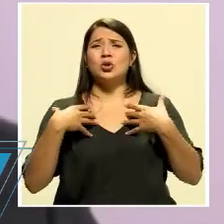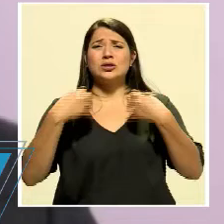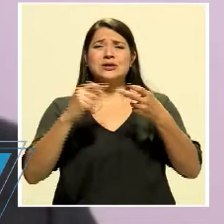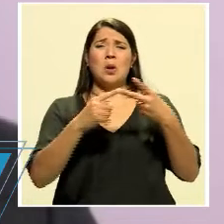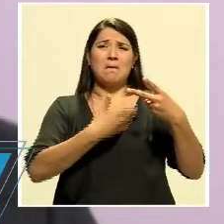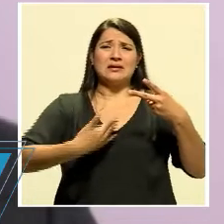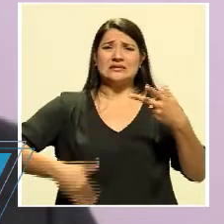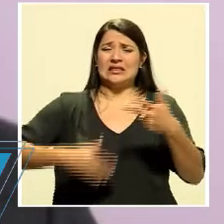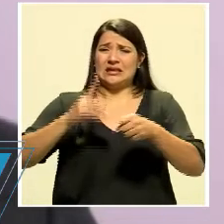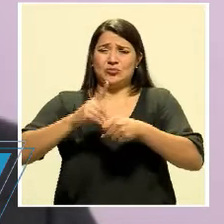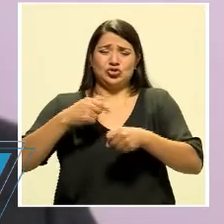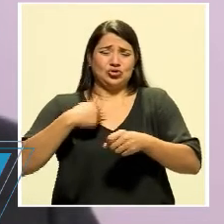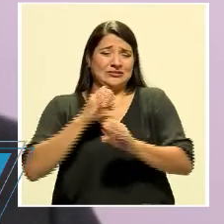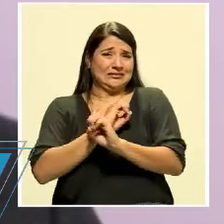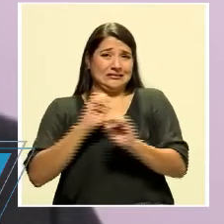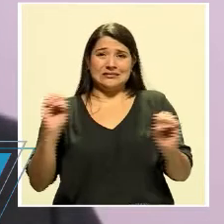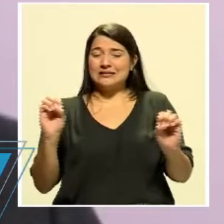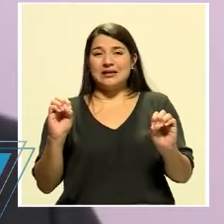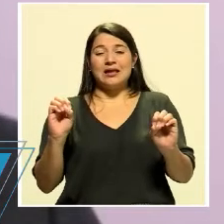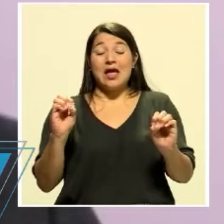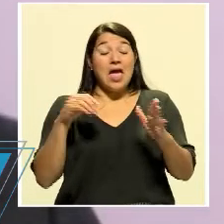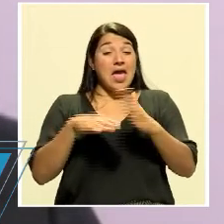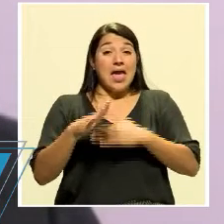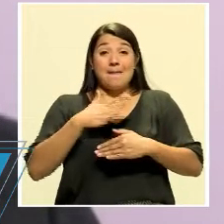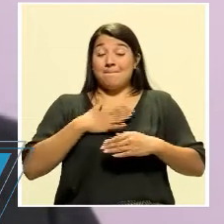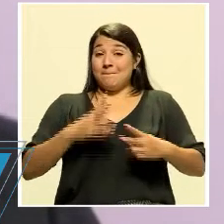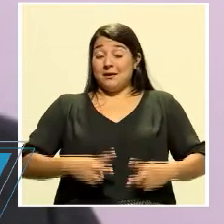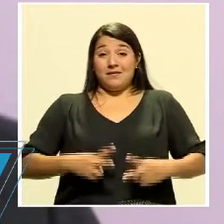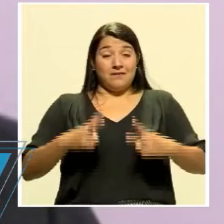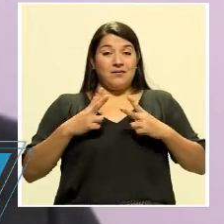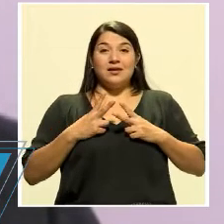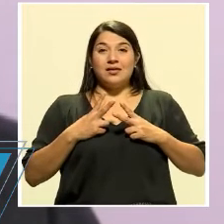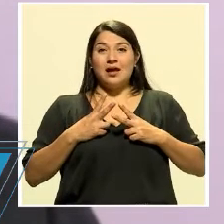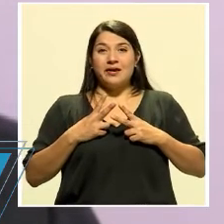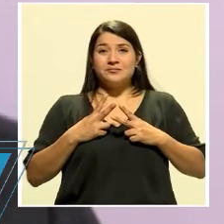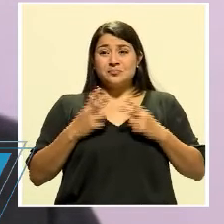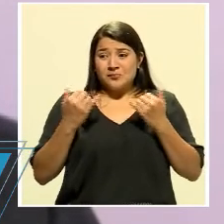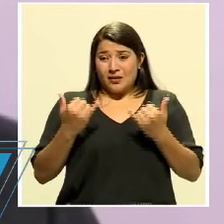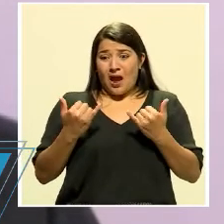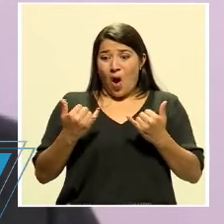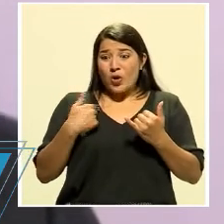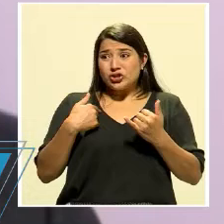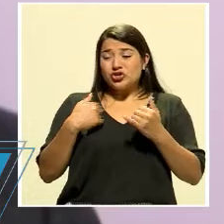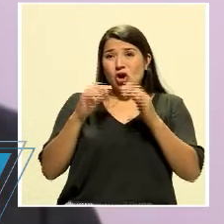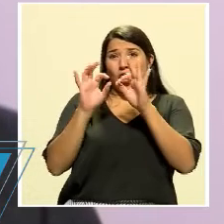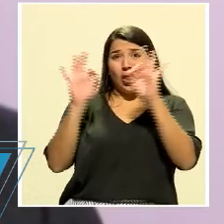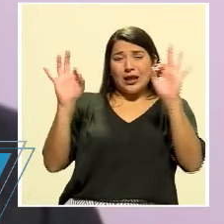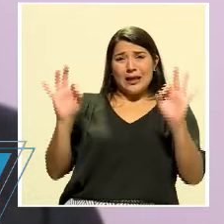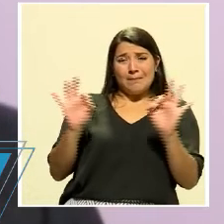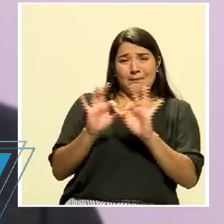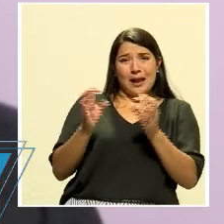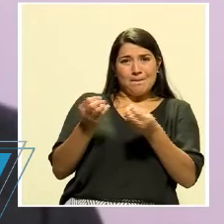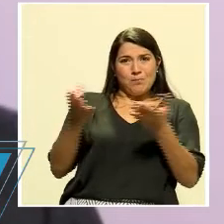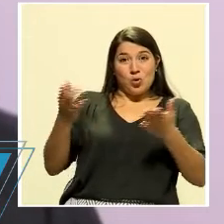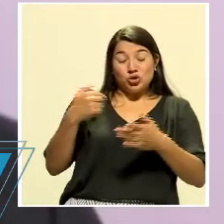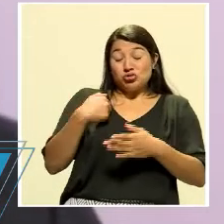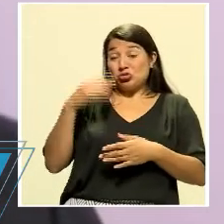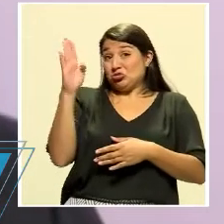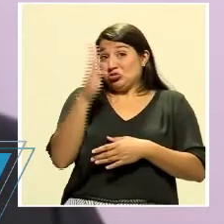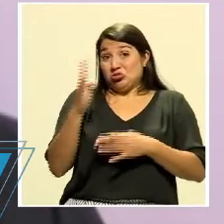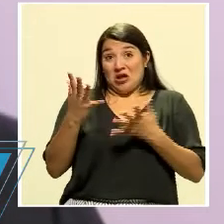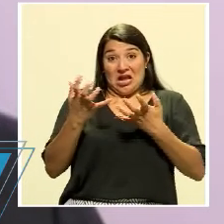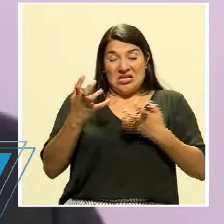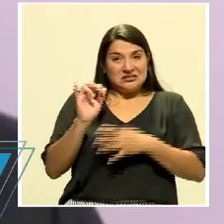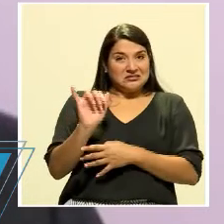diputado, absolutamente nada. Yo no, en mi vida, más bien esto de ser figura pública no es algo que yo nunca he anhelado.